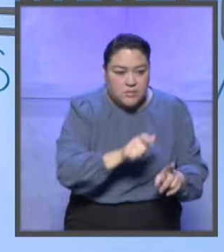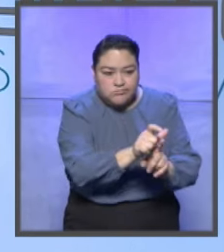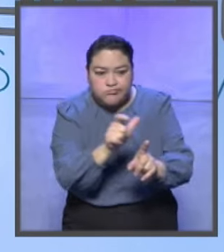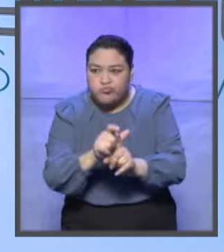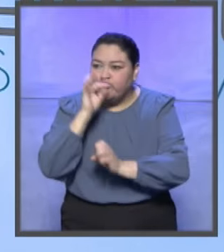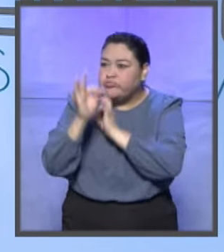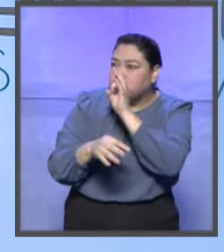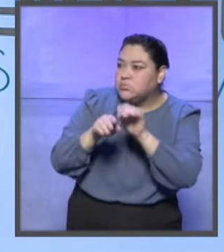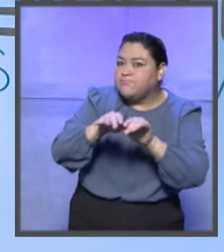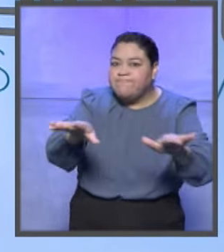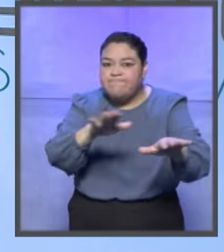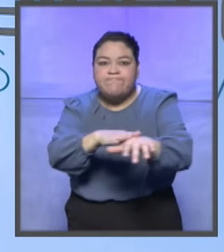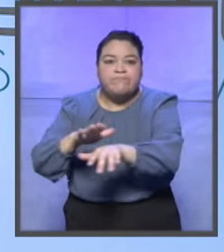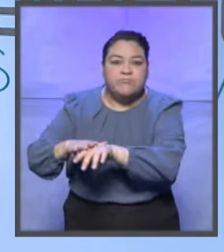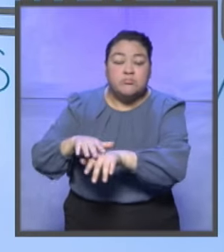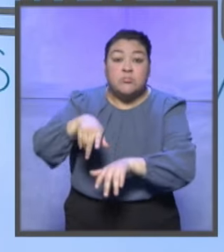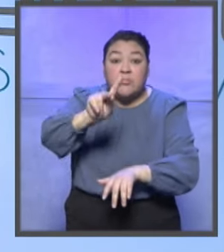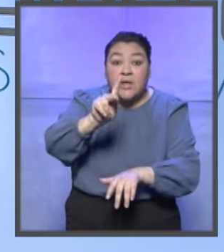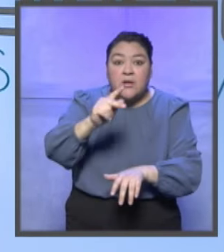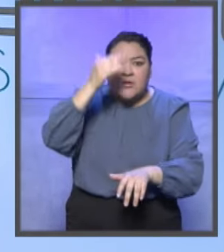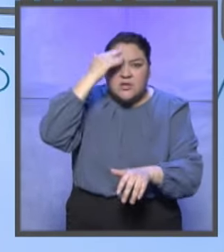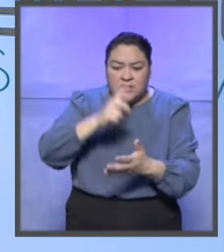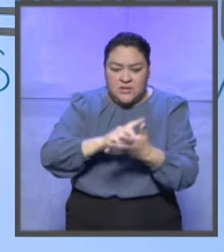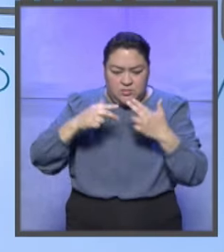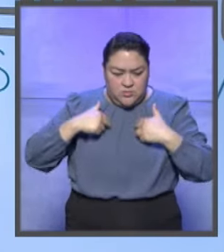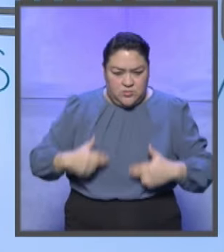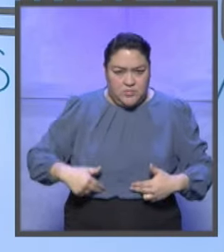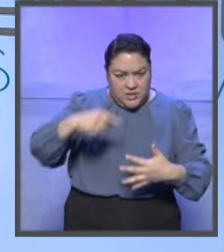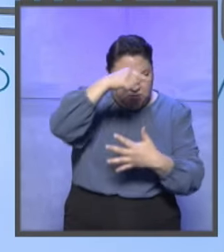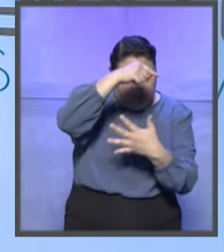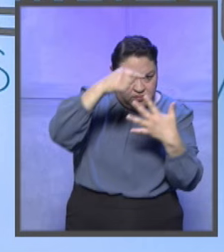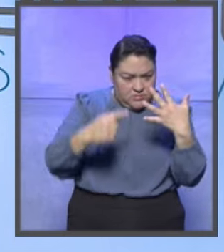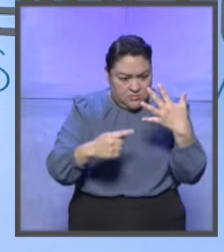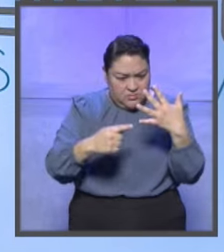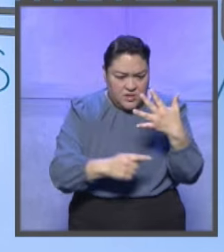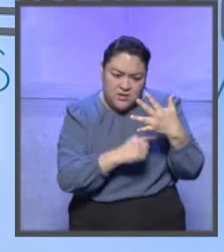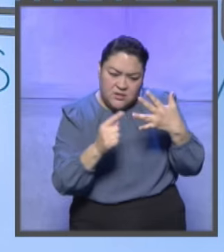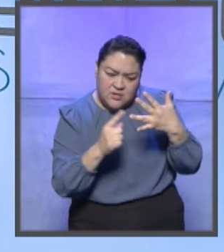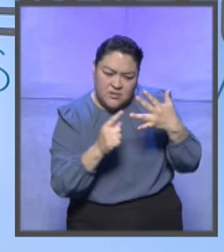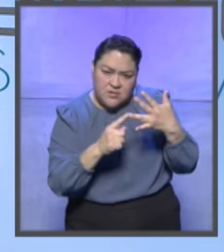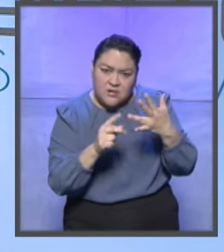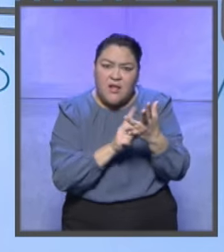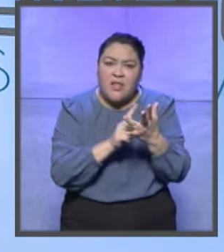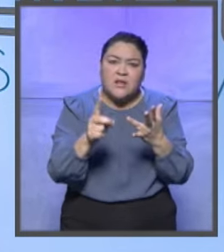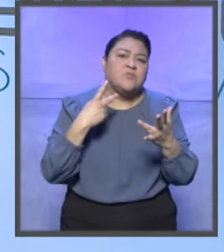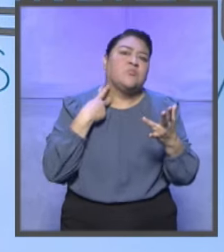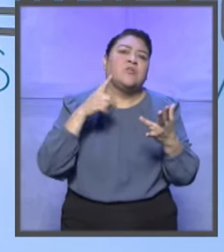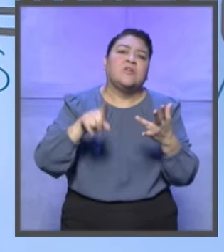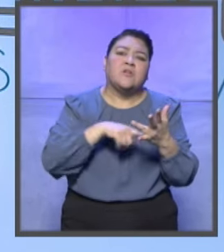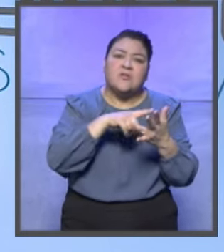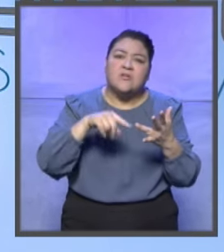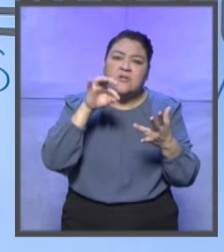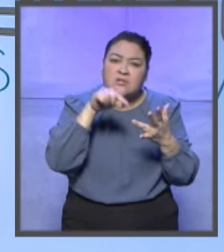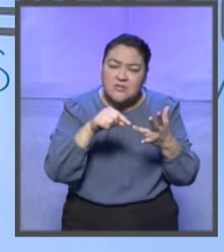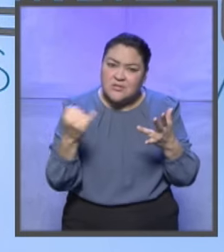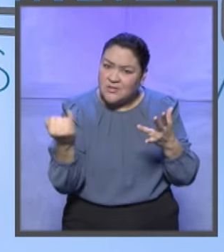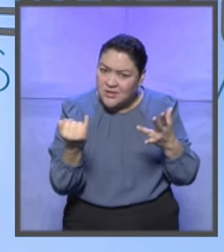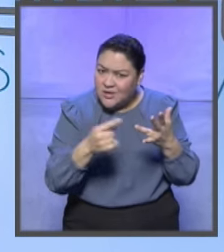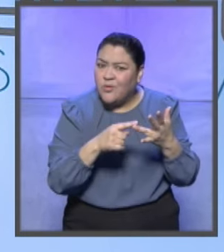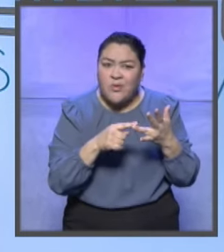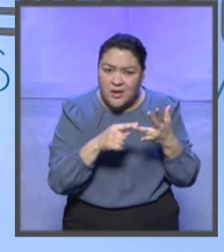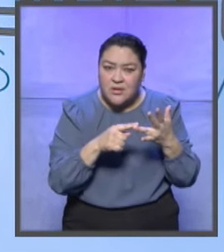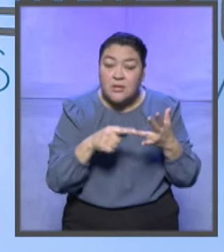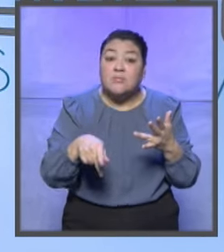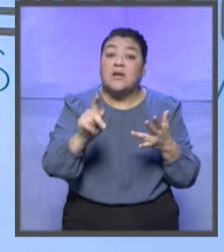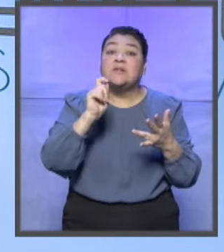humanos. Los derechos político-electorales son eso también, derechos fundamentales. Y en nuestras sentencias tratamos de llevar a su